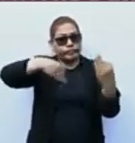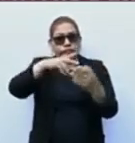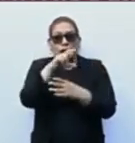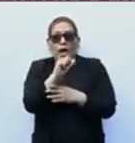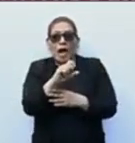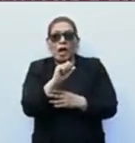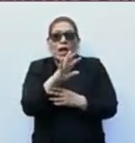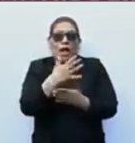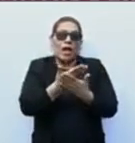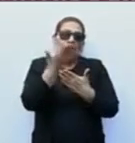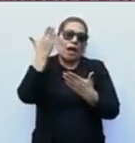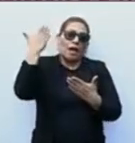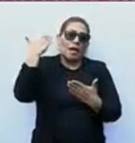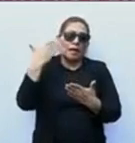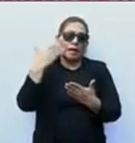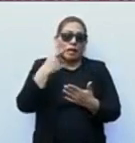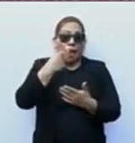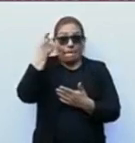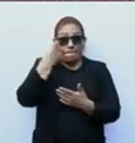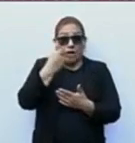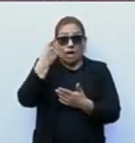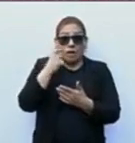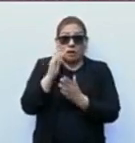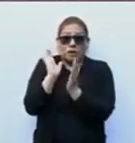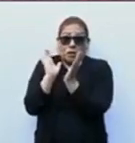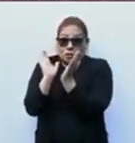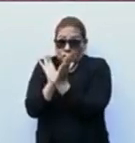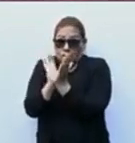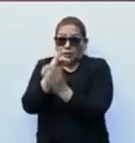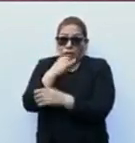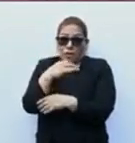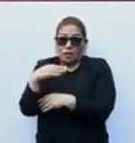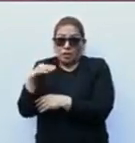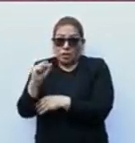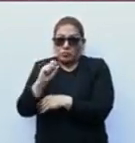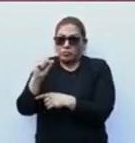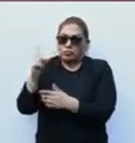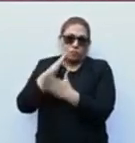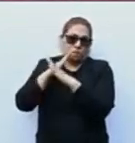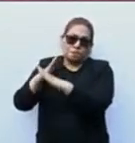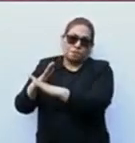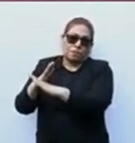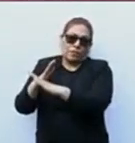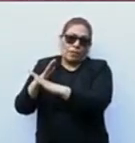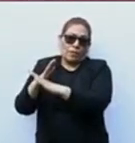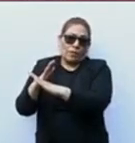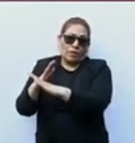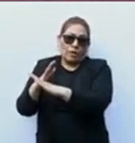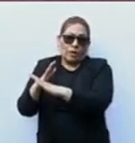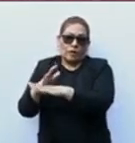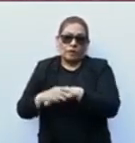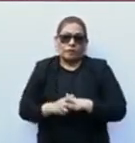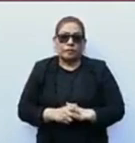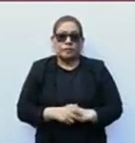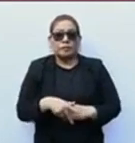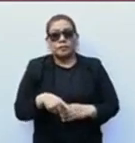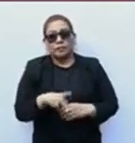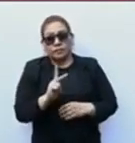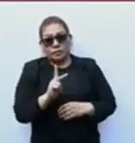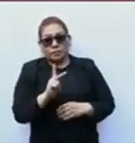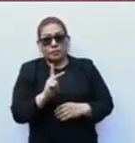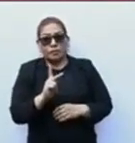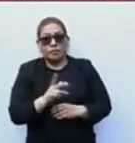antes quienes tenían una pensión del IMSS o del ISTE, se les negaba esta pensión. Pero él